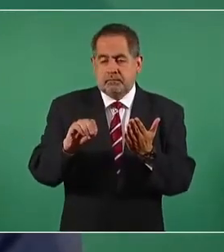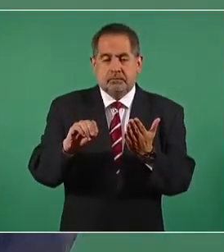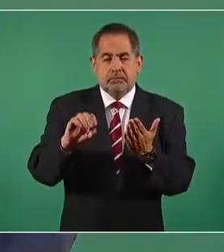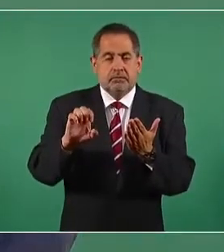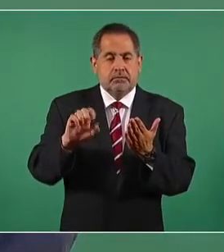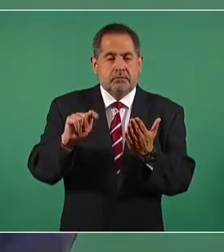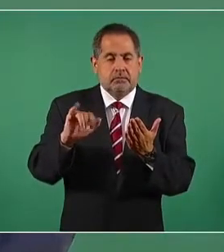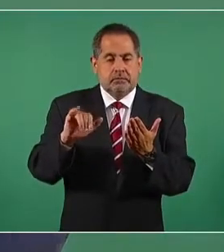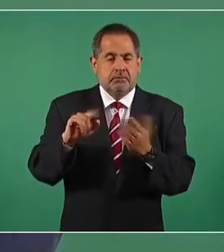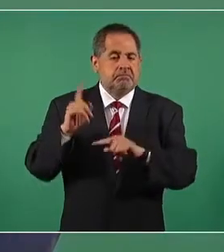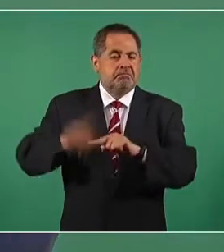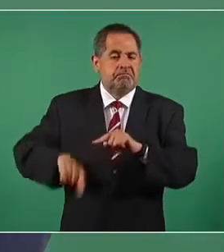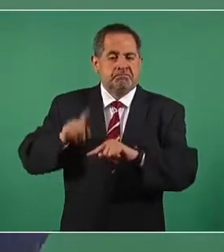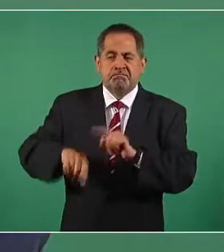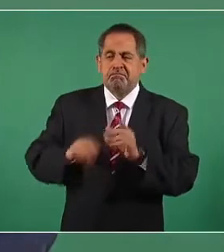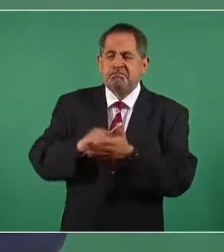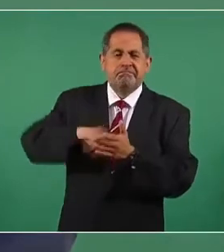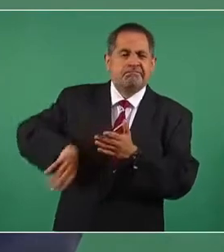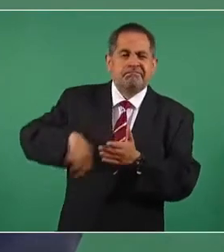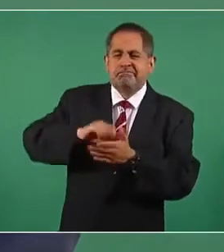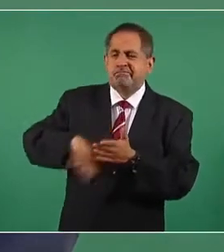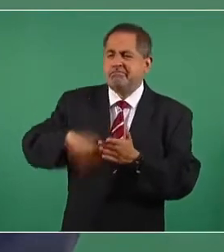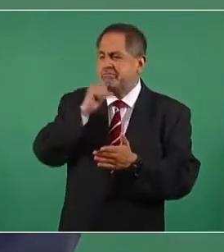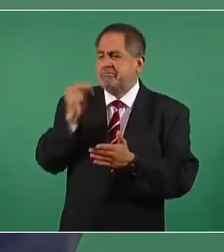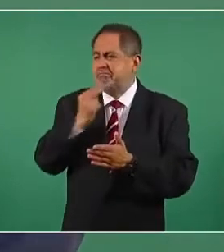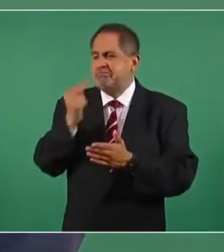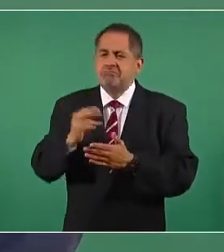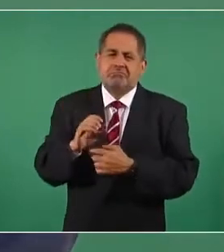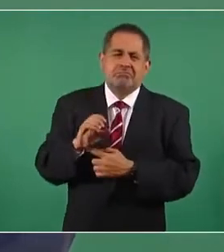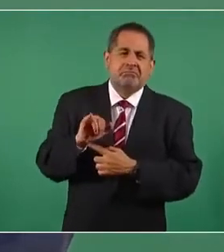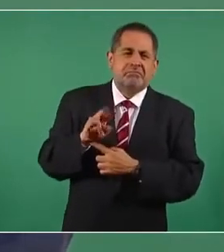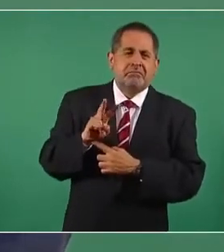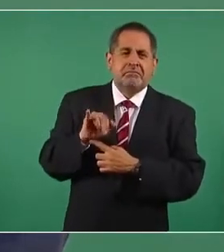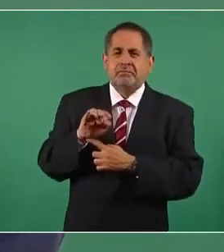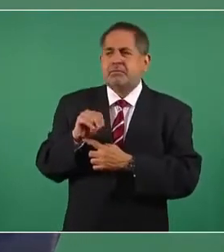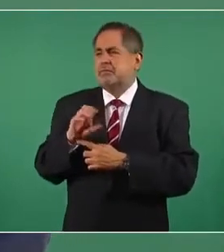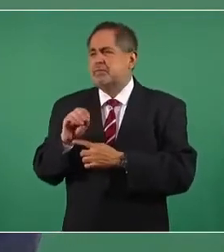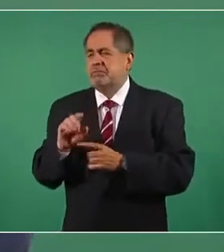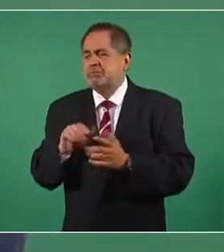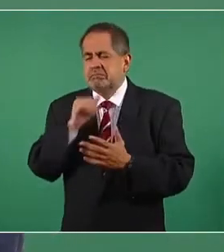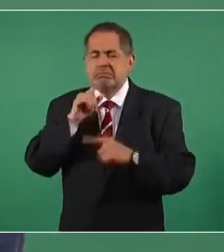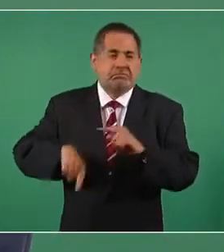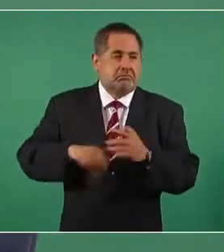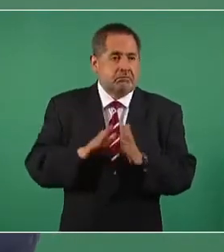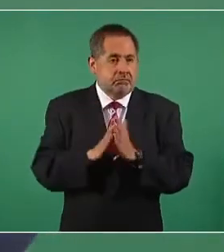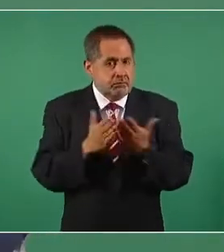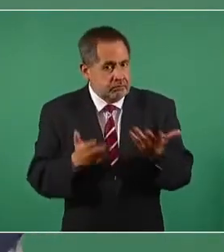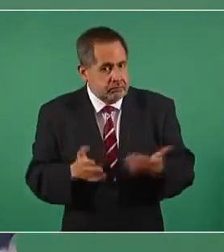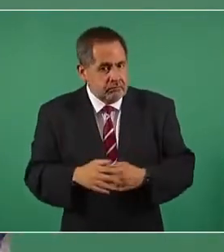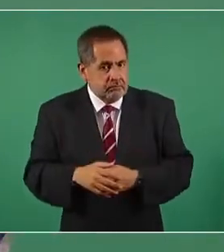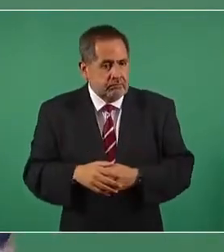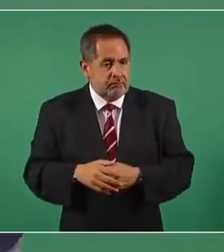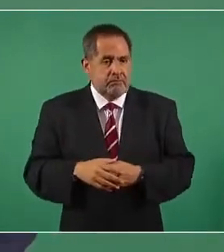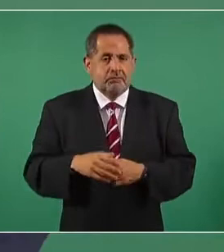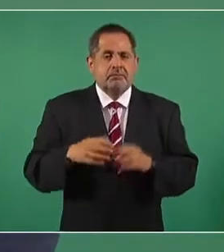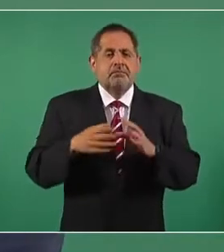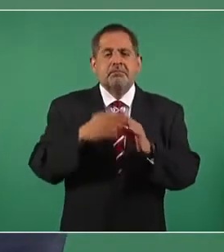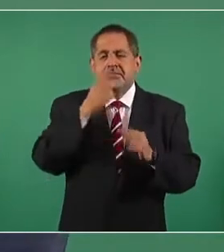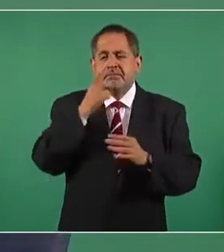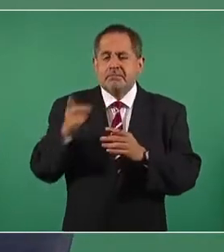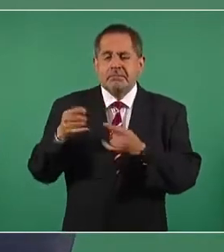hablaban del fin de la historia.